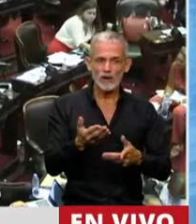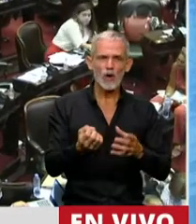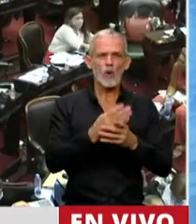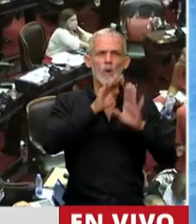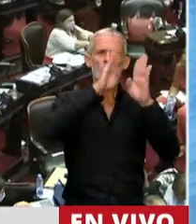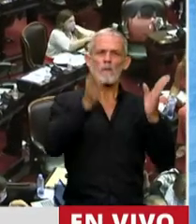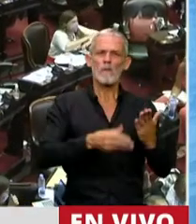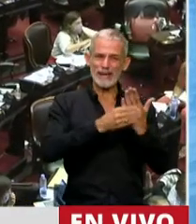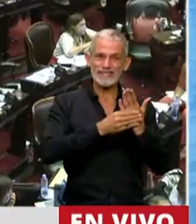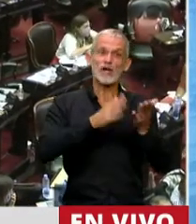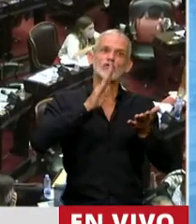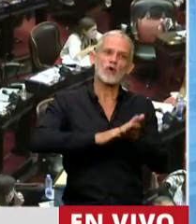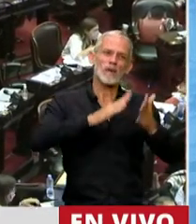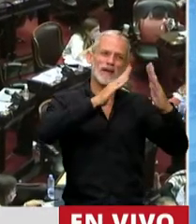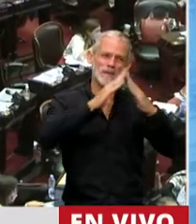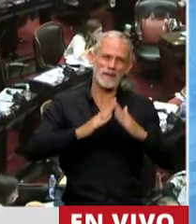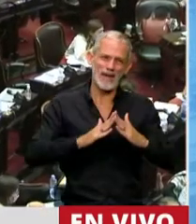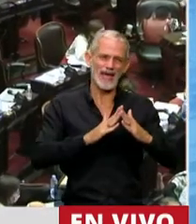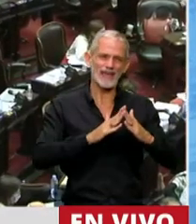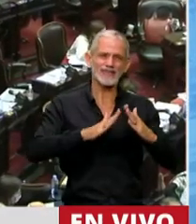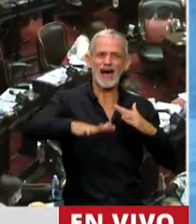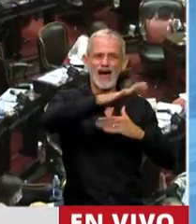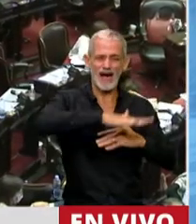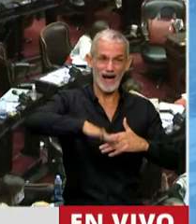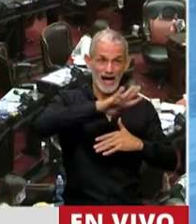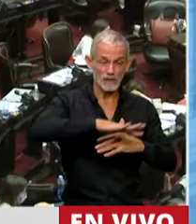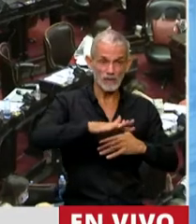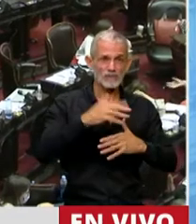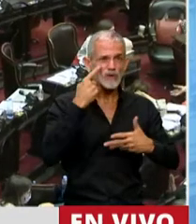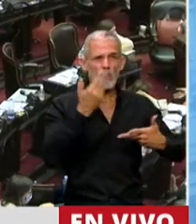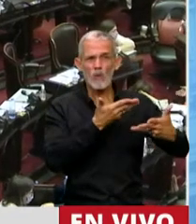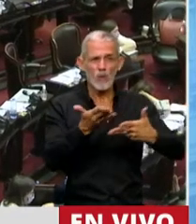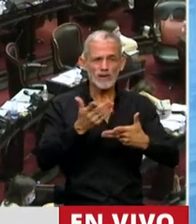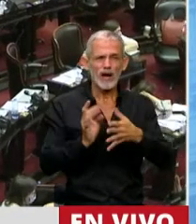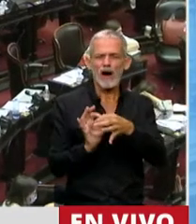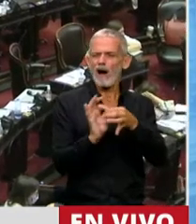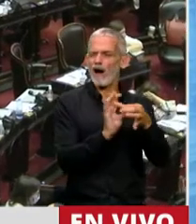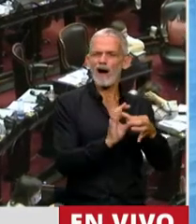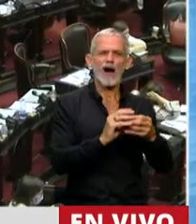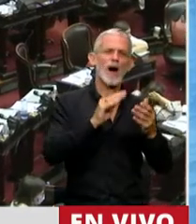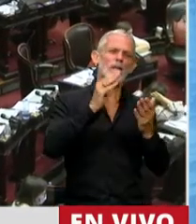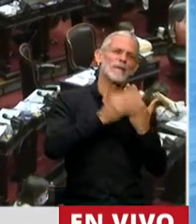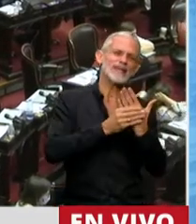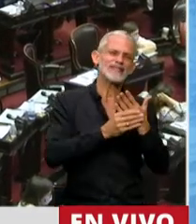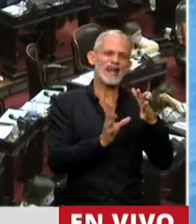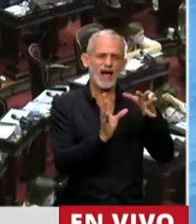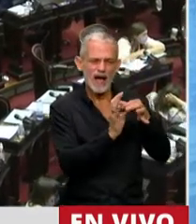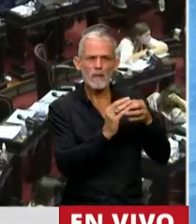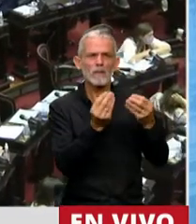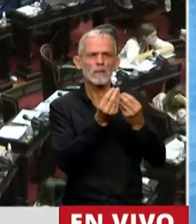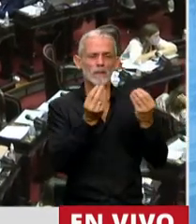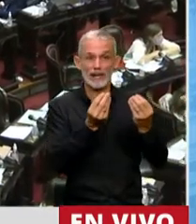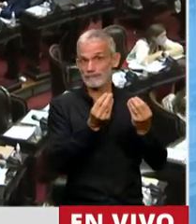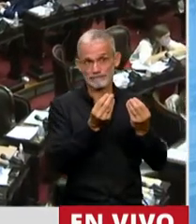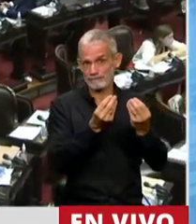un ministerio de vivienda y hábitat, pero que nos muestran que esta unidad ministerial ha sido la